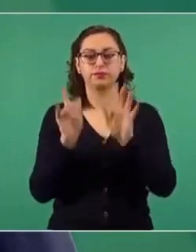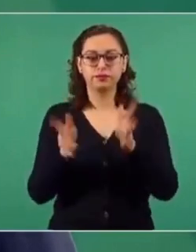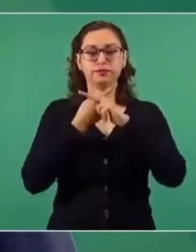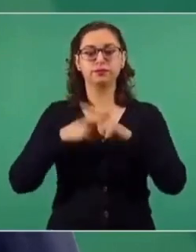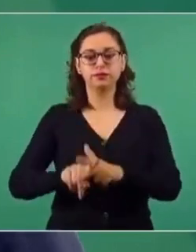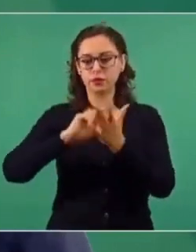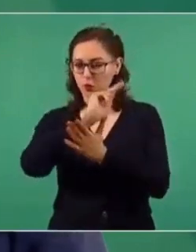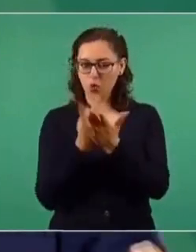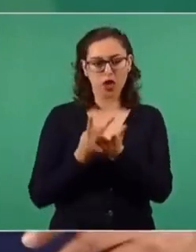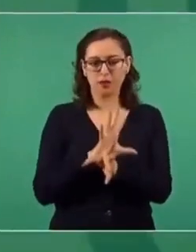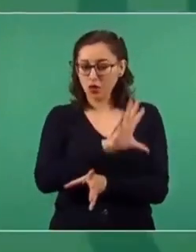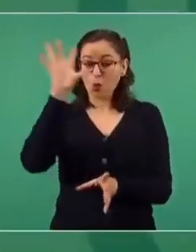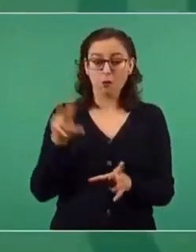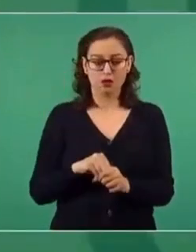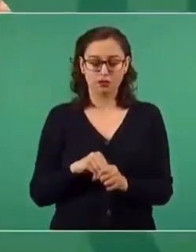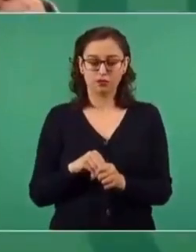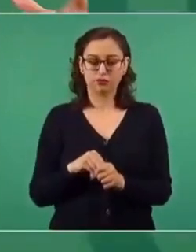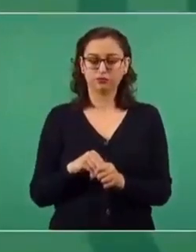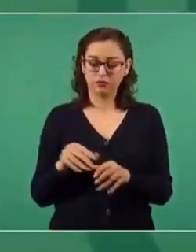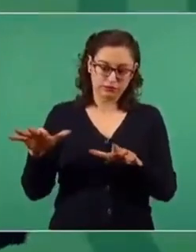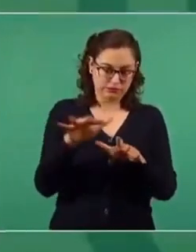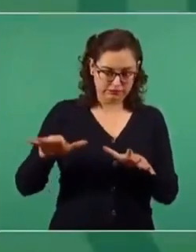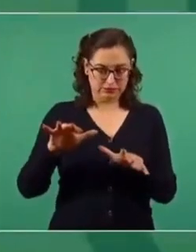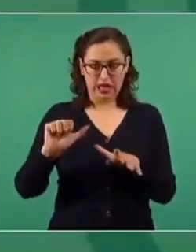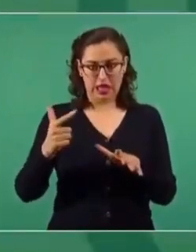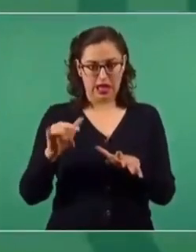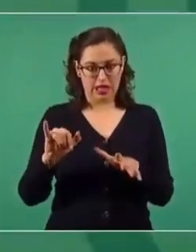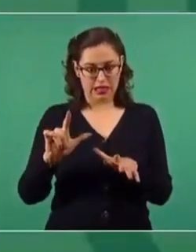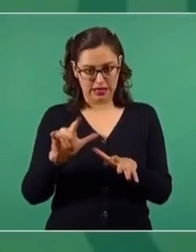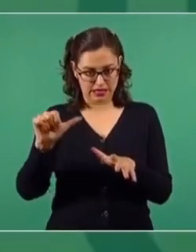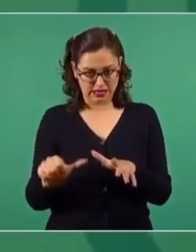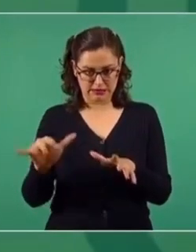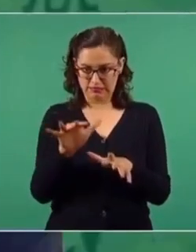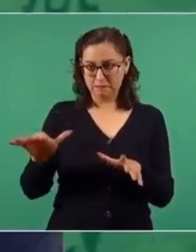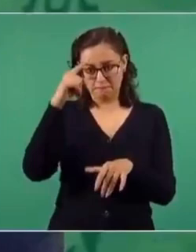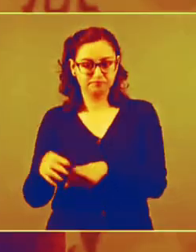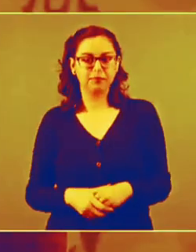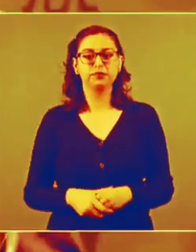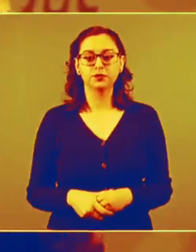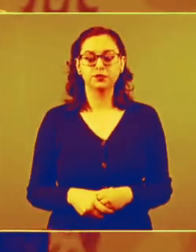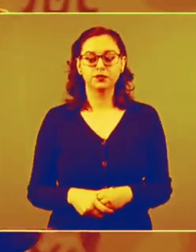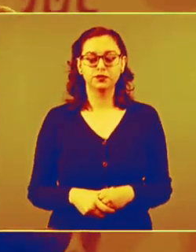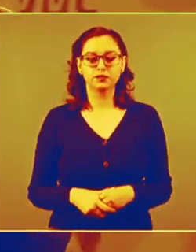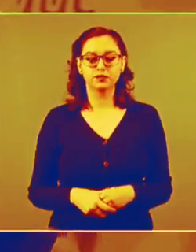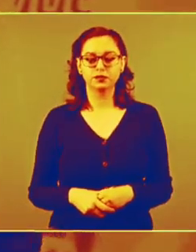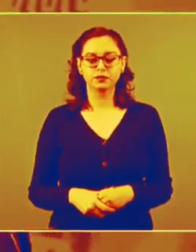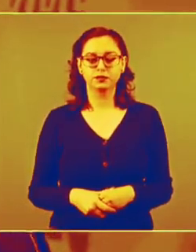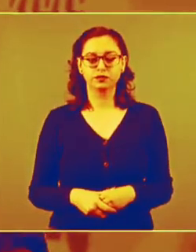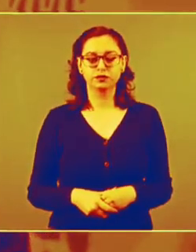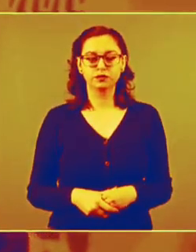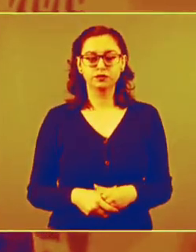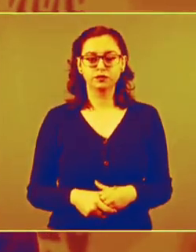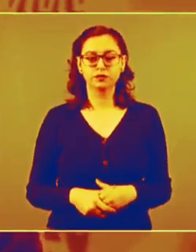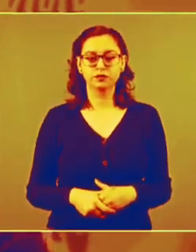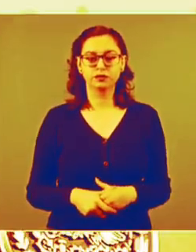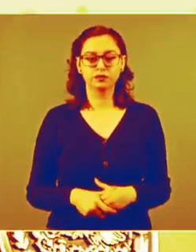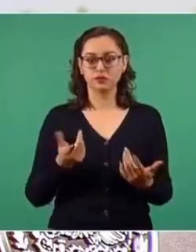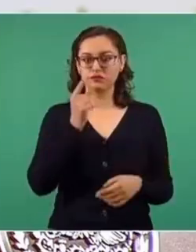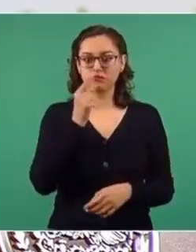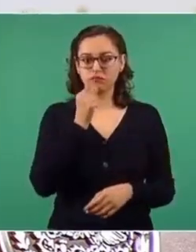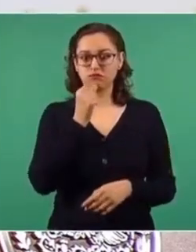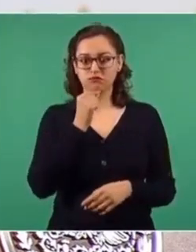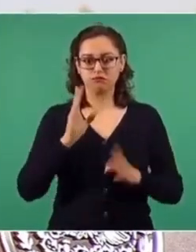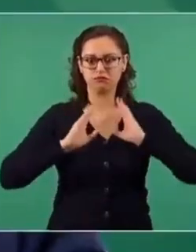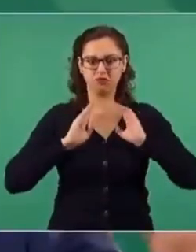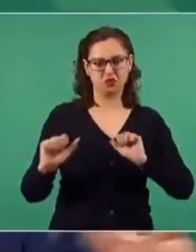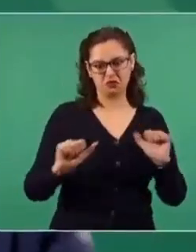en Aguililla, en toda la región. En beneficio del pueblo. No es la represión,